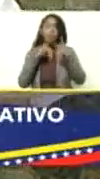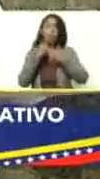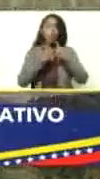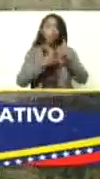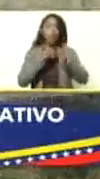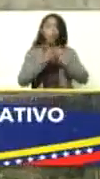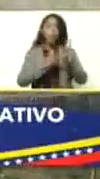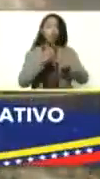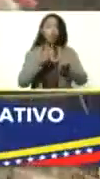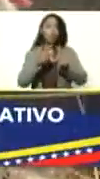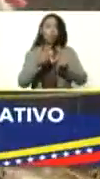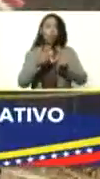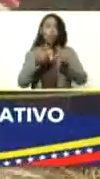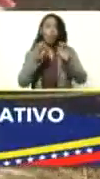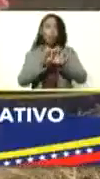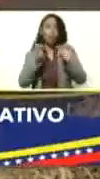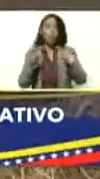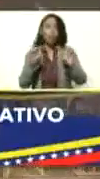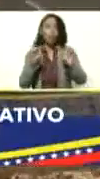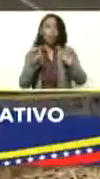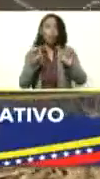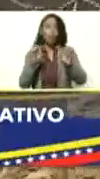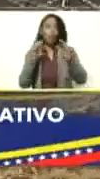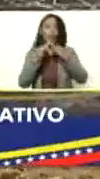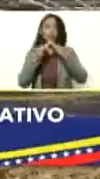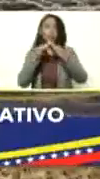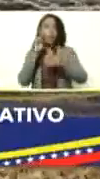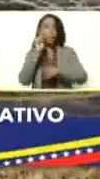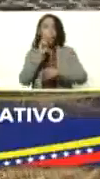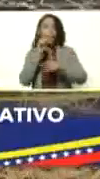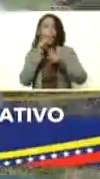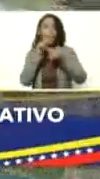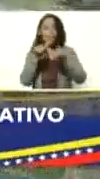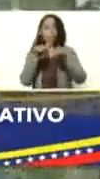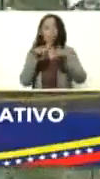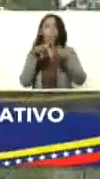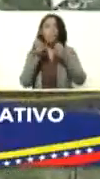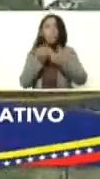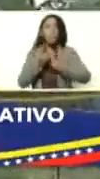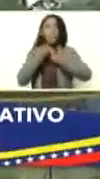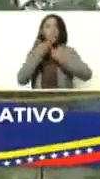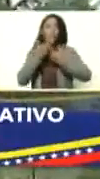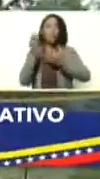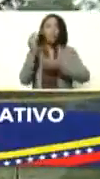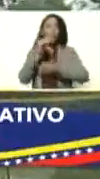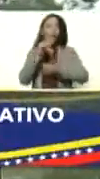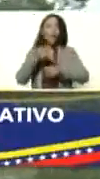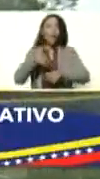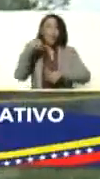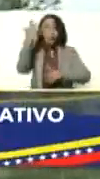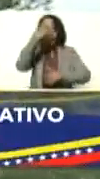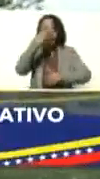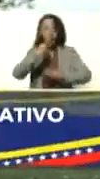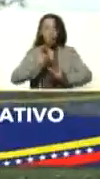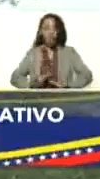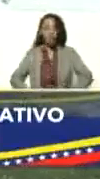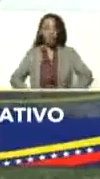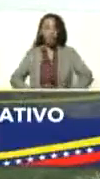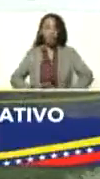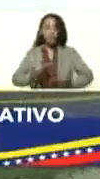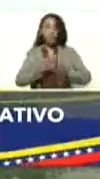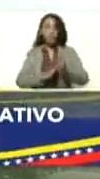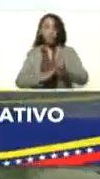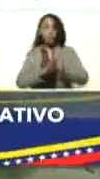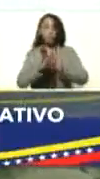agroeducativa, Granja Mirabella, que es una expresión más de este joven, creciente e